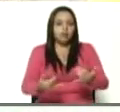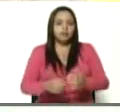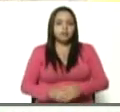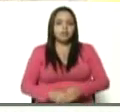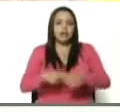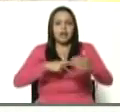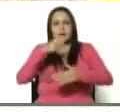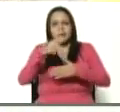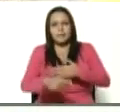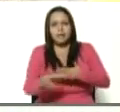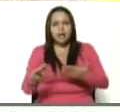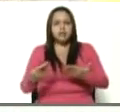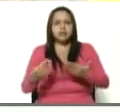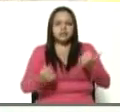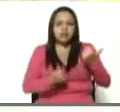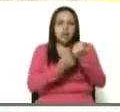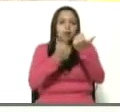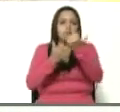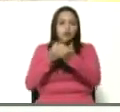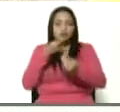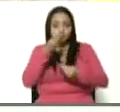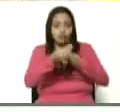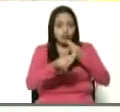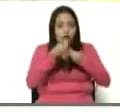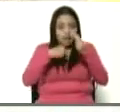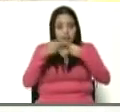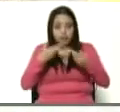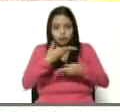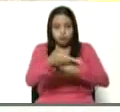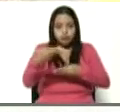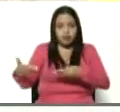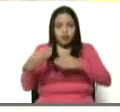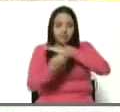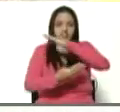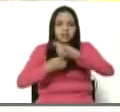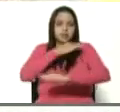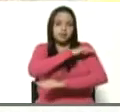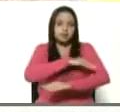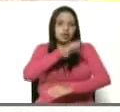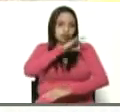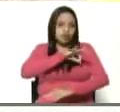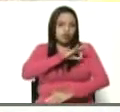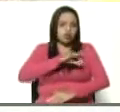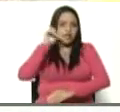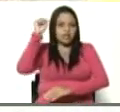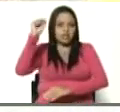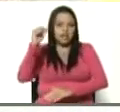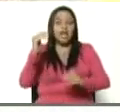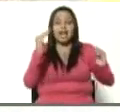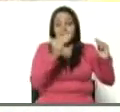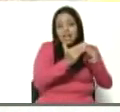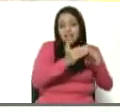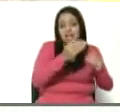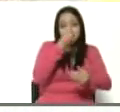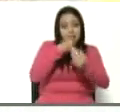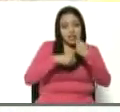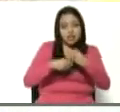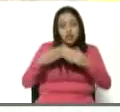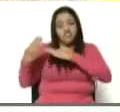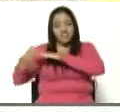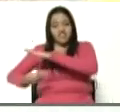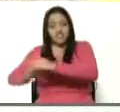abastecimiento de las bases de misiones socialistas. Son programas hermanos, casas de alimentación y bases de misiones